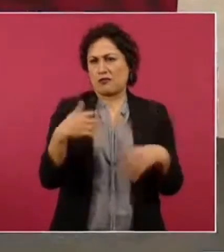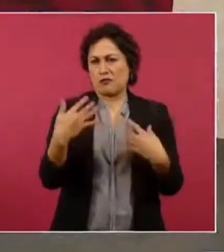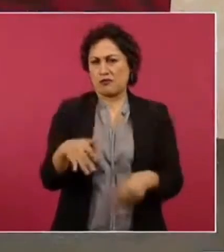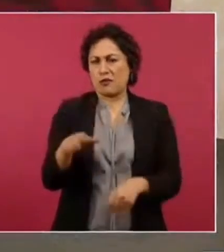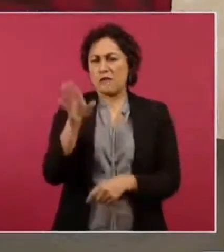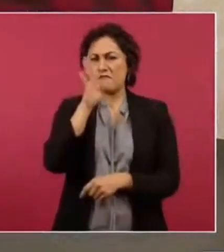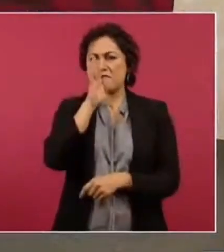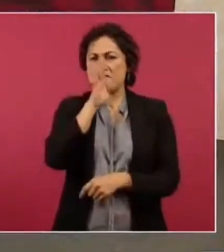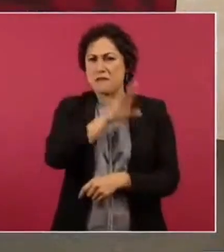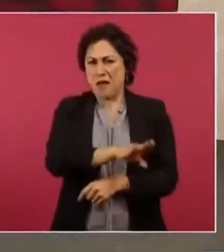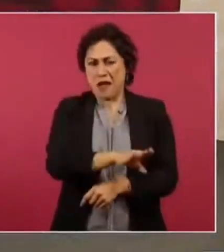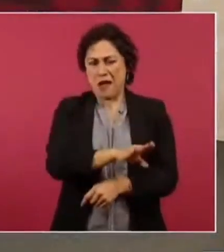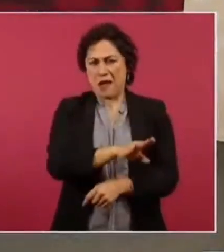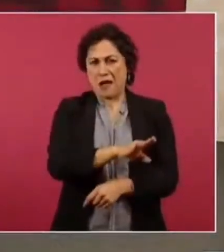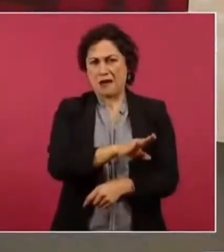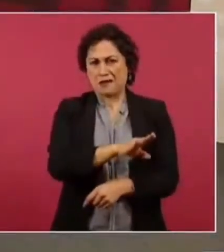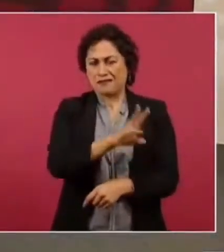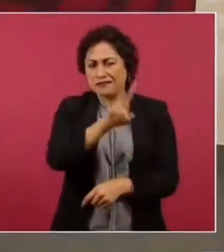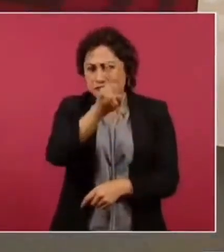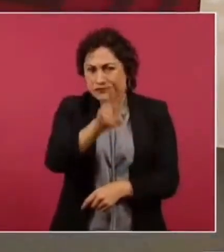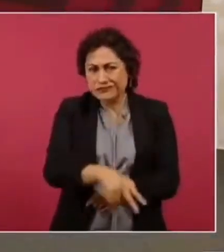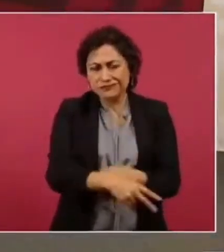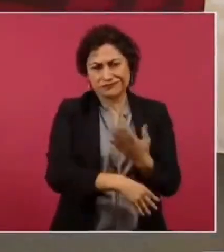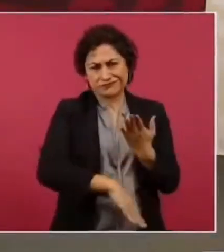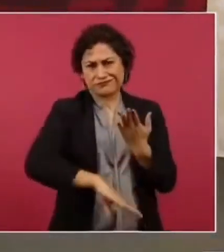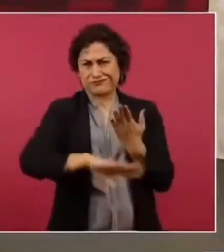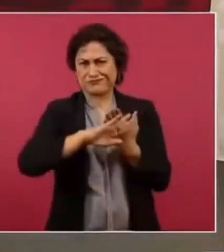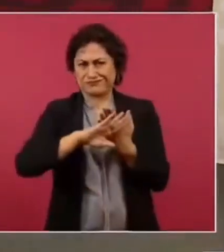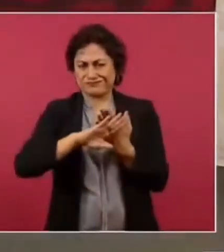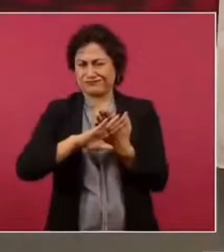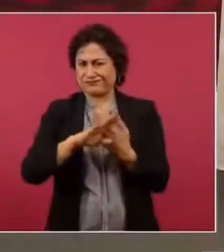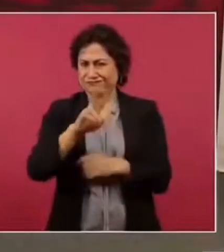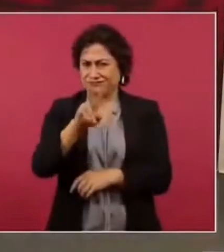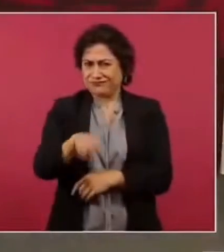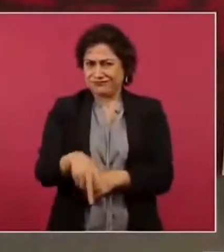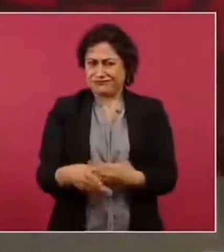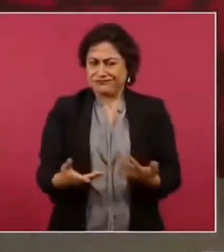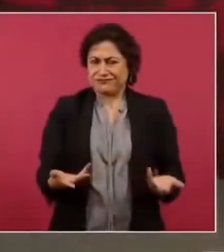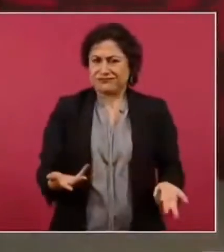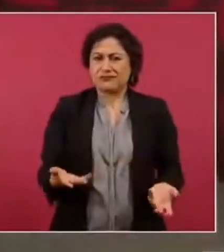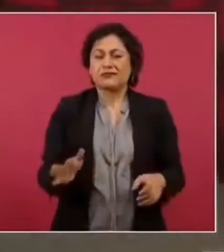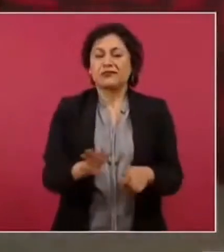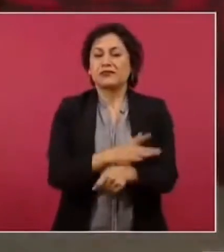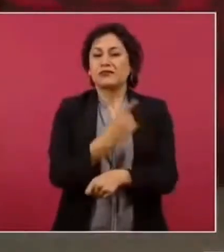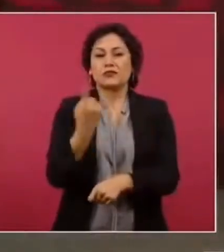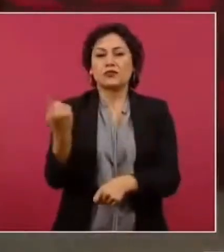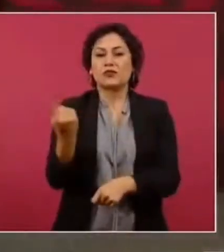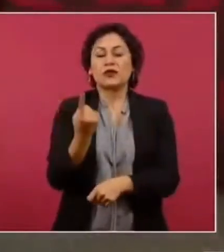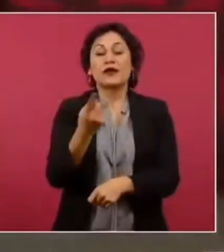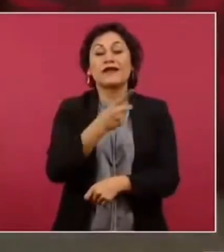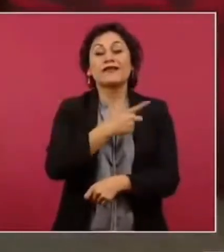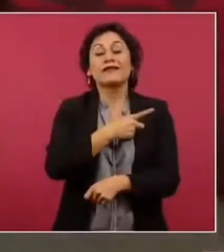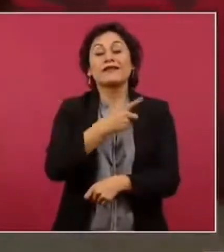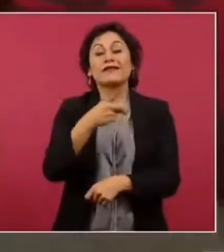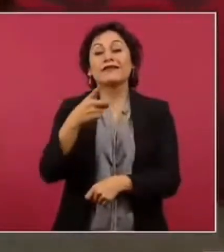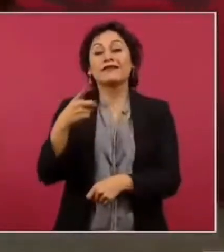ofensiva porque tiene que buscarse una relación